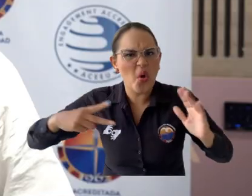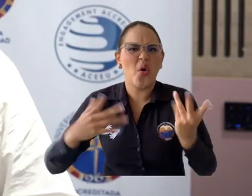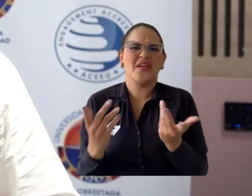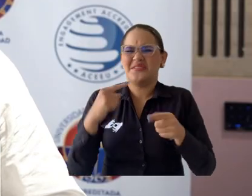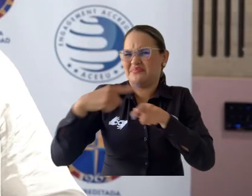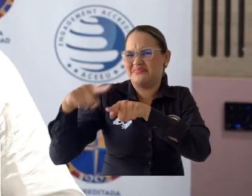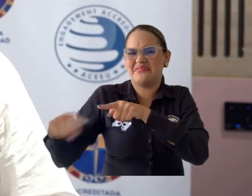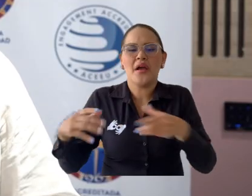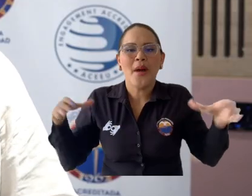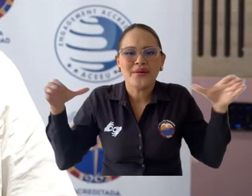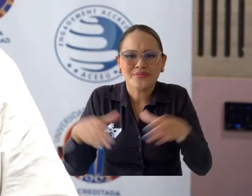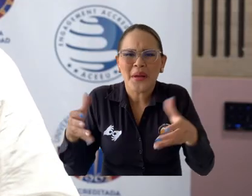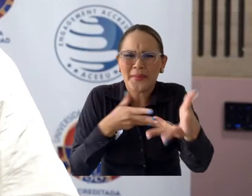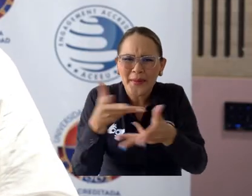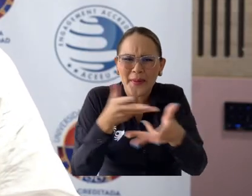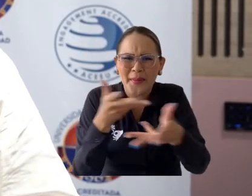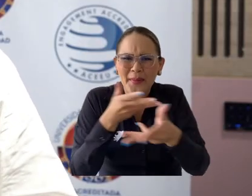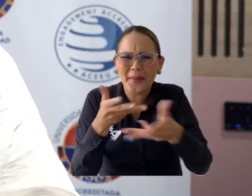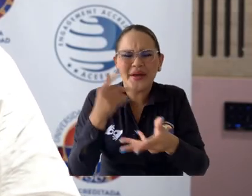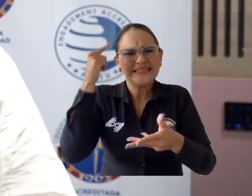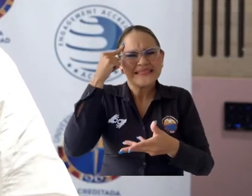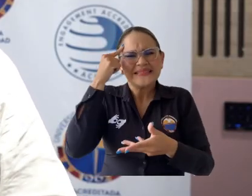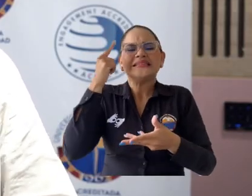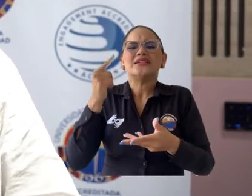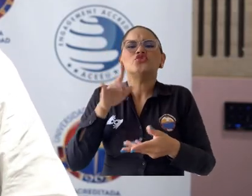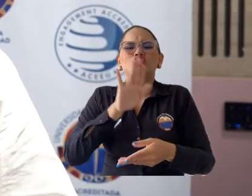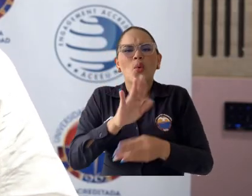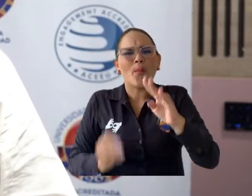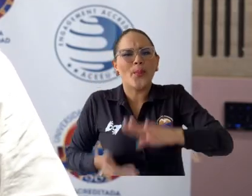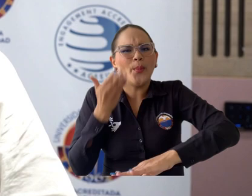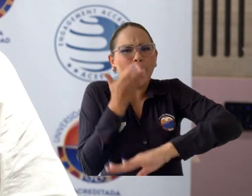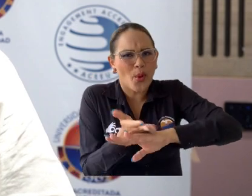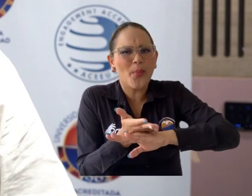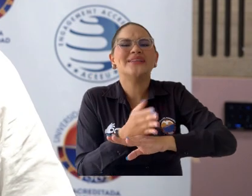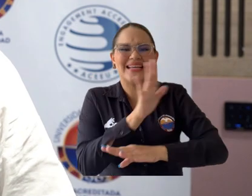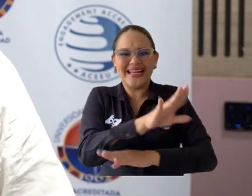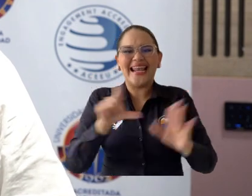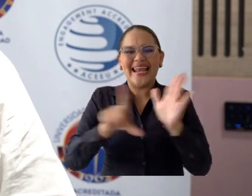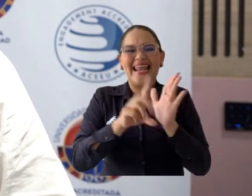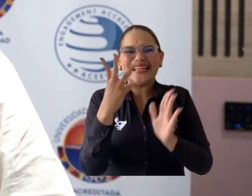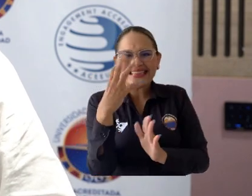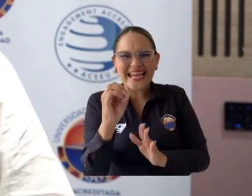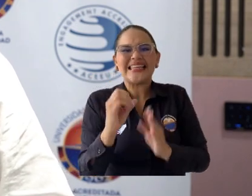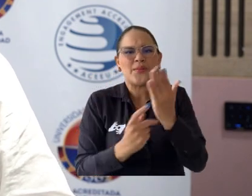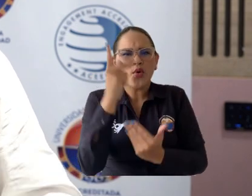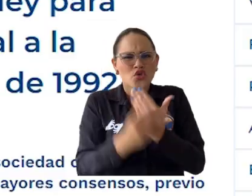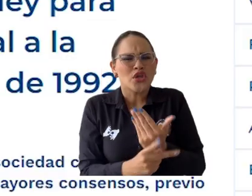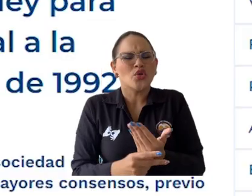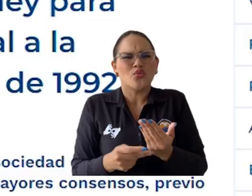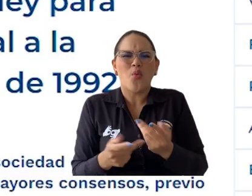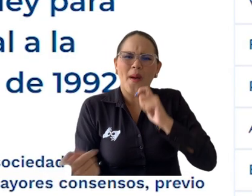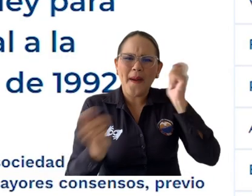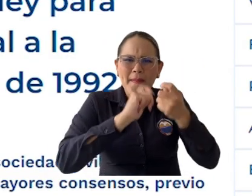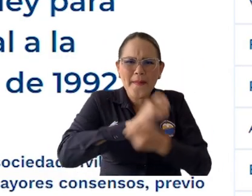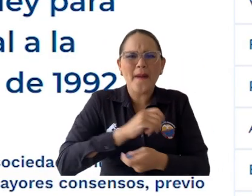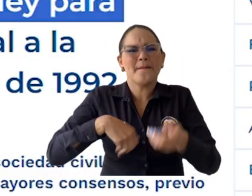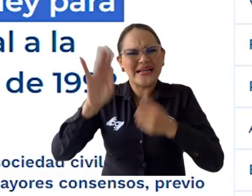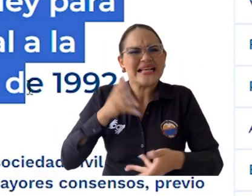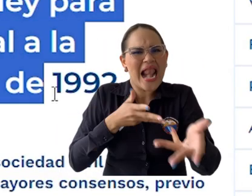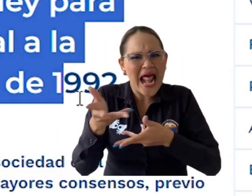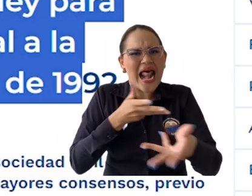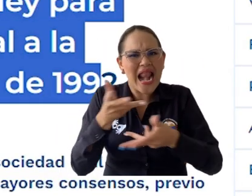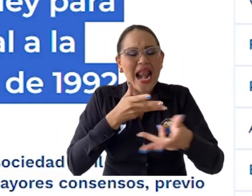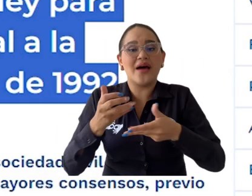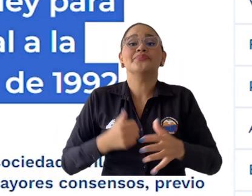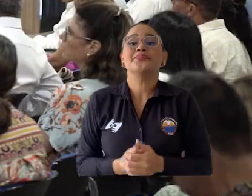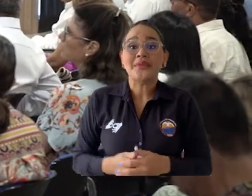universitarias para consolidar lo que es la propuesta que está contemplada hoy en la nueva versión en el nuevo proyecto de reforma de la ley 30. Desde que fue presentado este